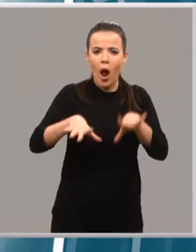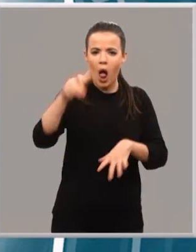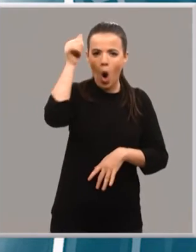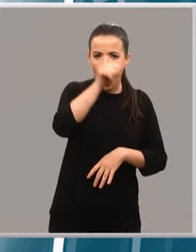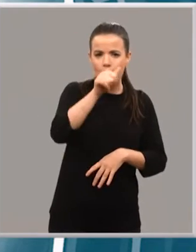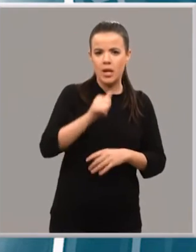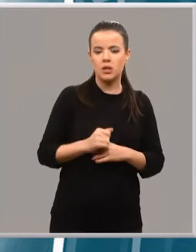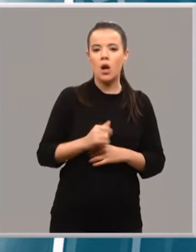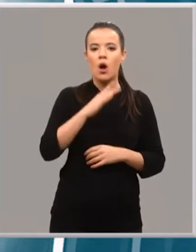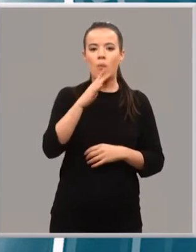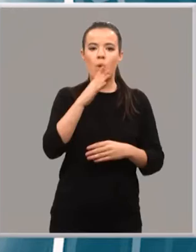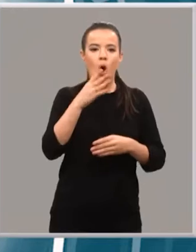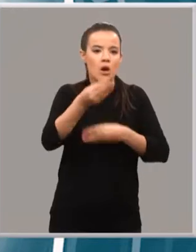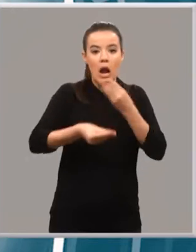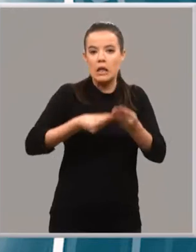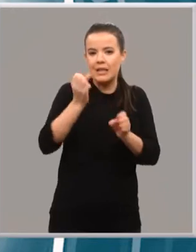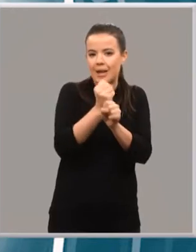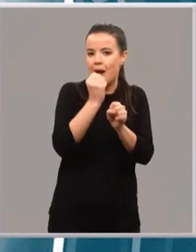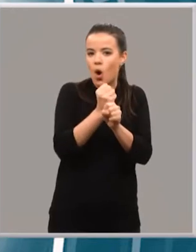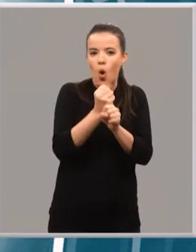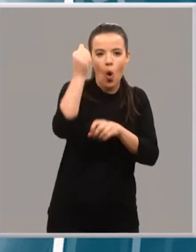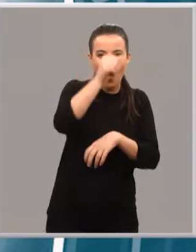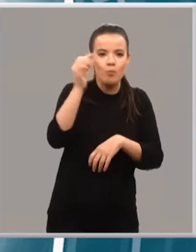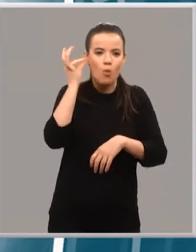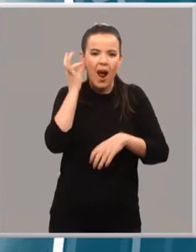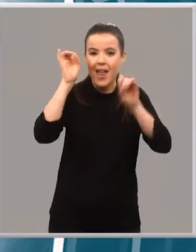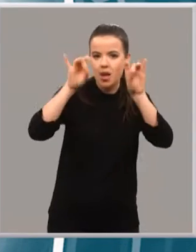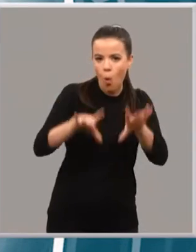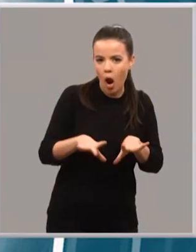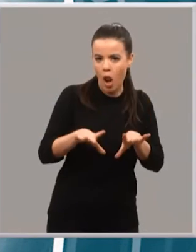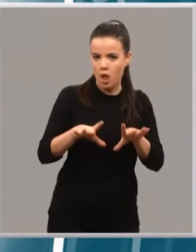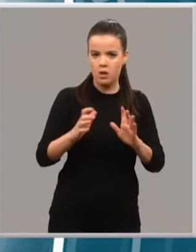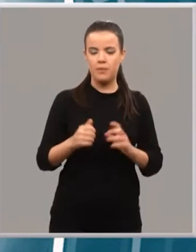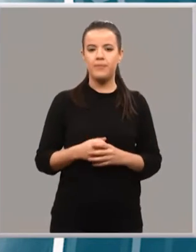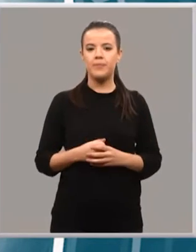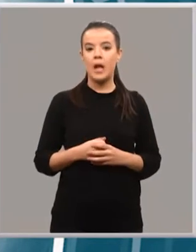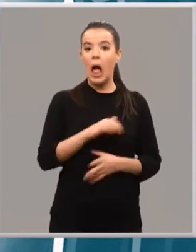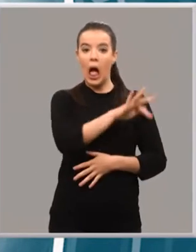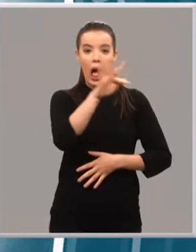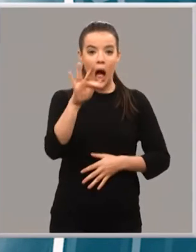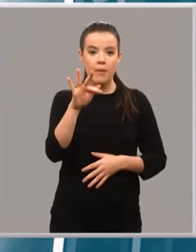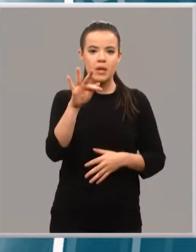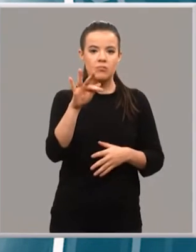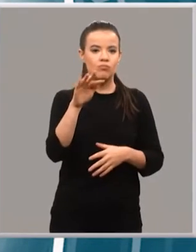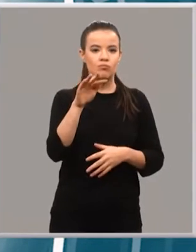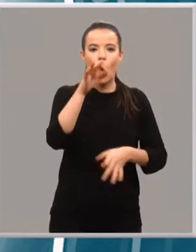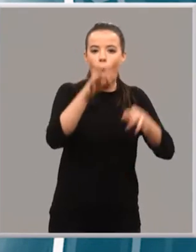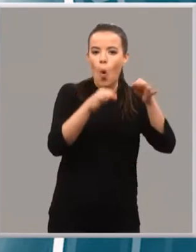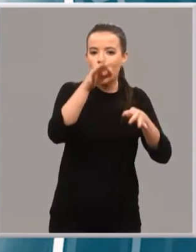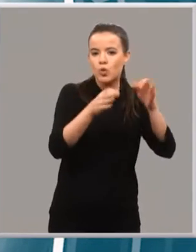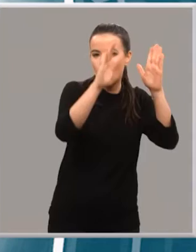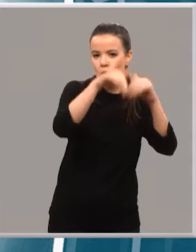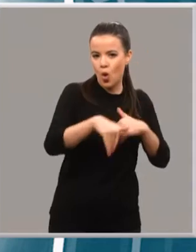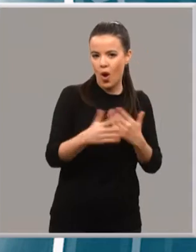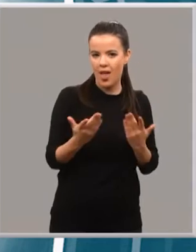realizan trabajos de igual categoría y de igual valor. Además de una injusticia, supone un